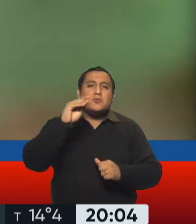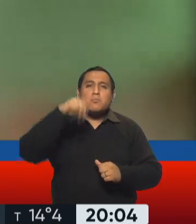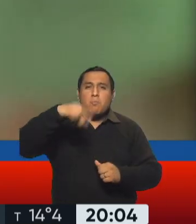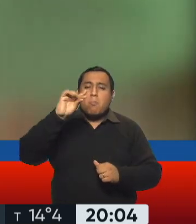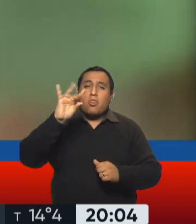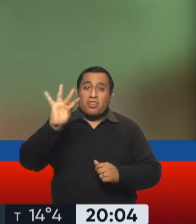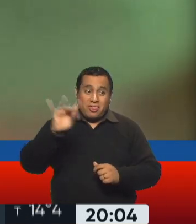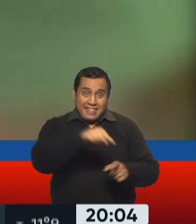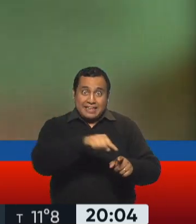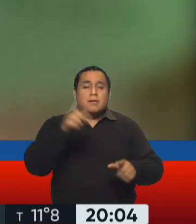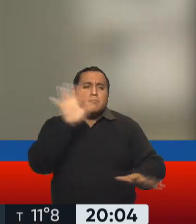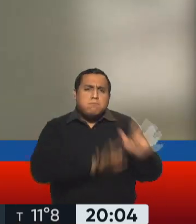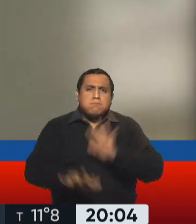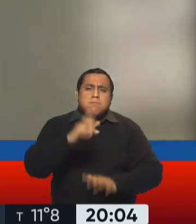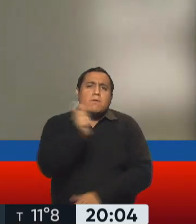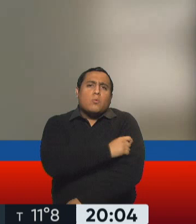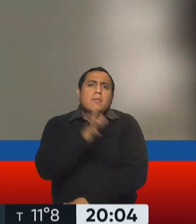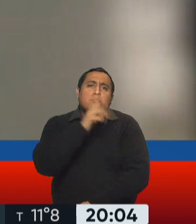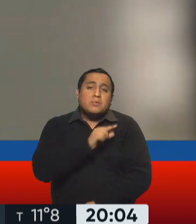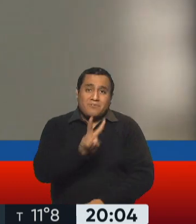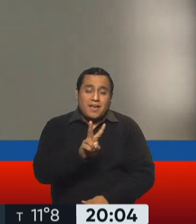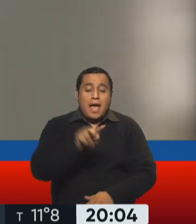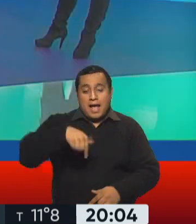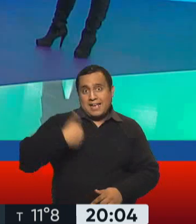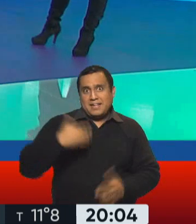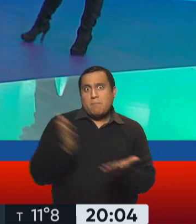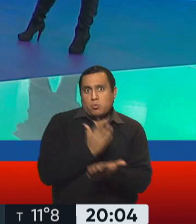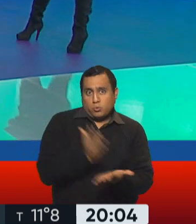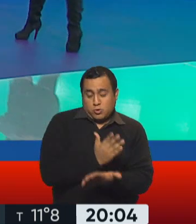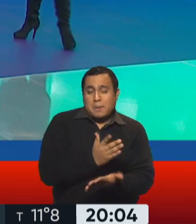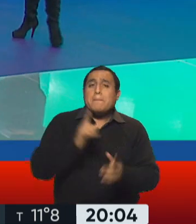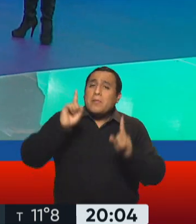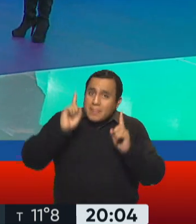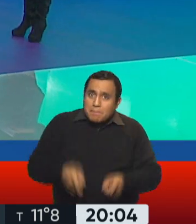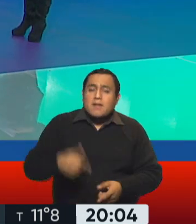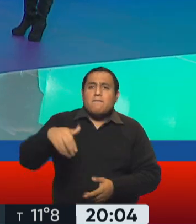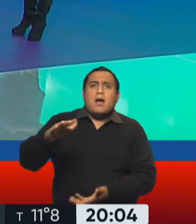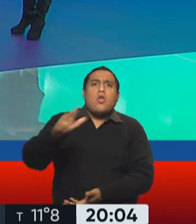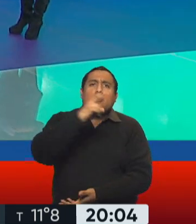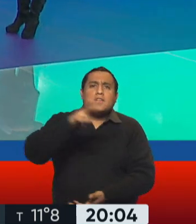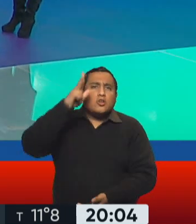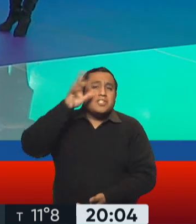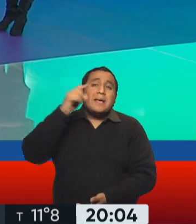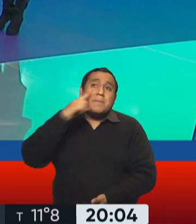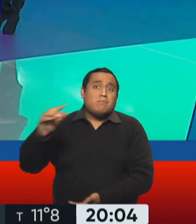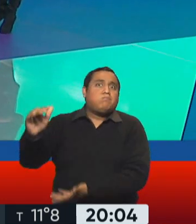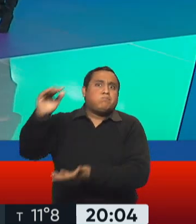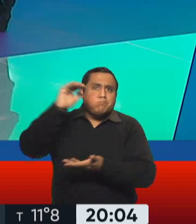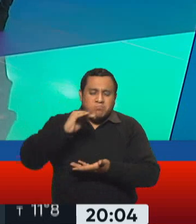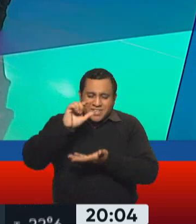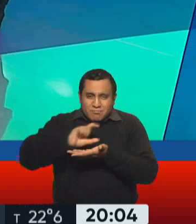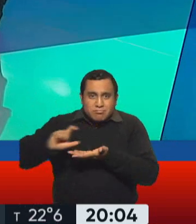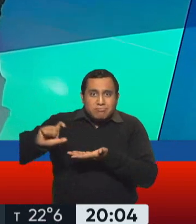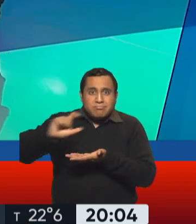país la Sputnik en la República Argentina. Pero atención también porque están llegando 280.000 dosis del componente